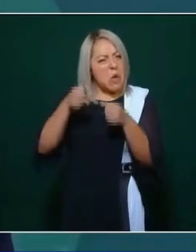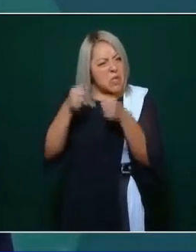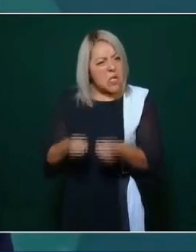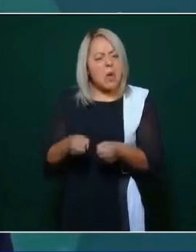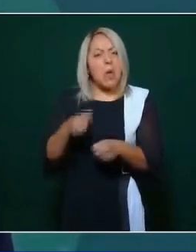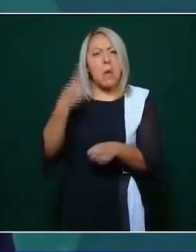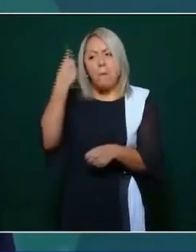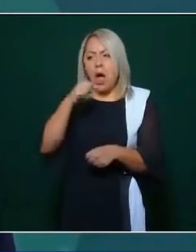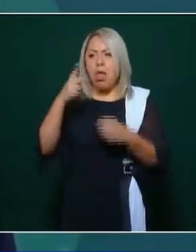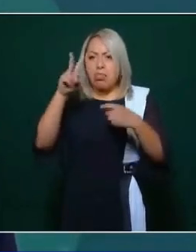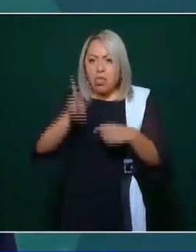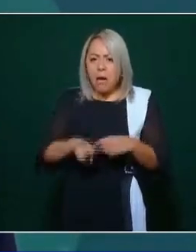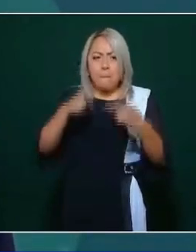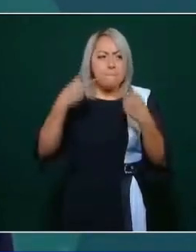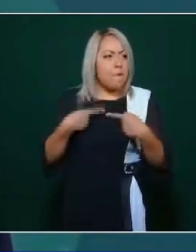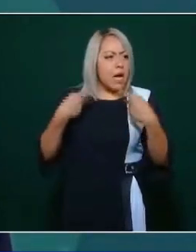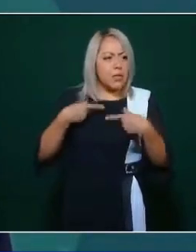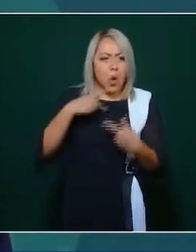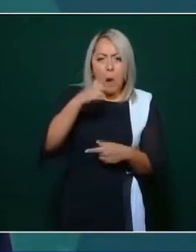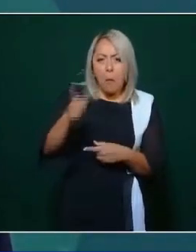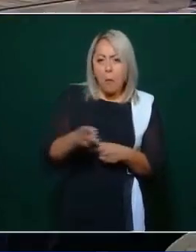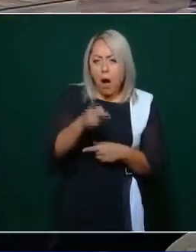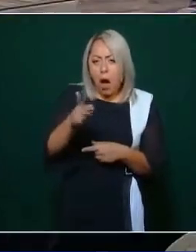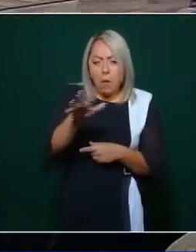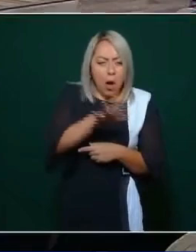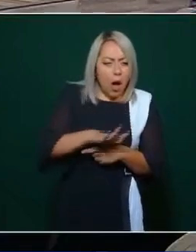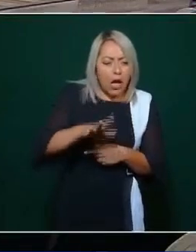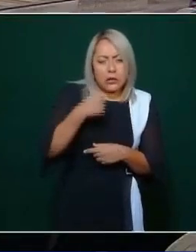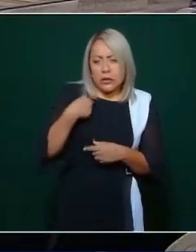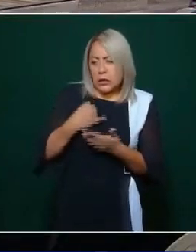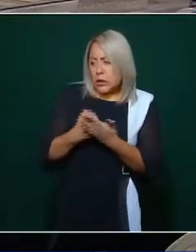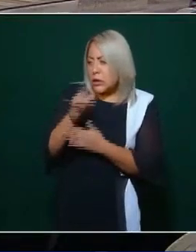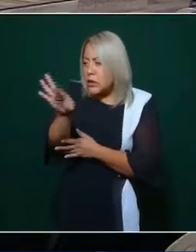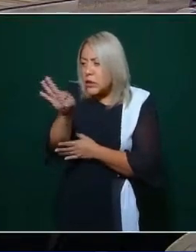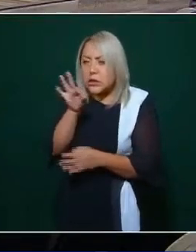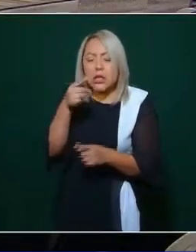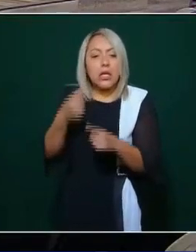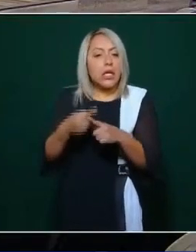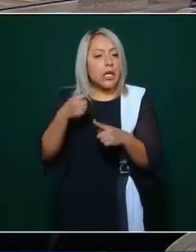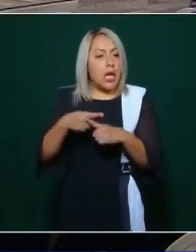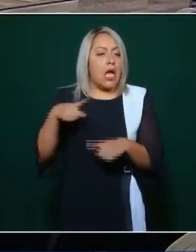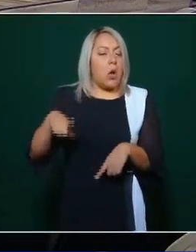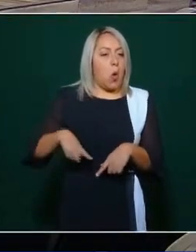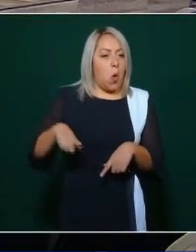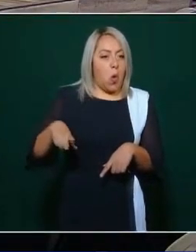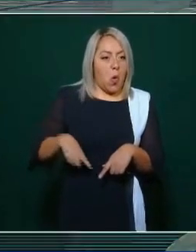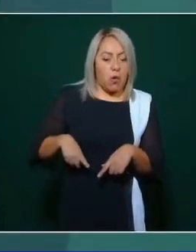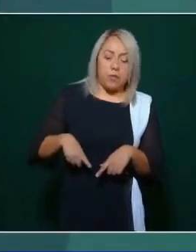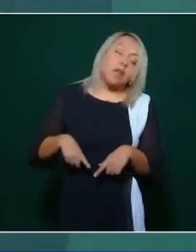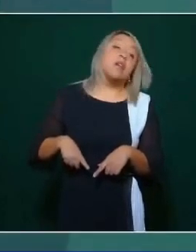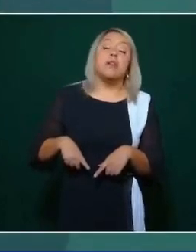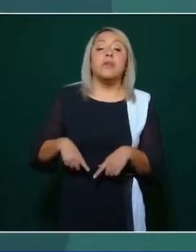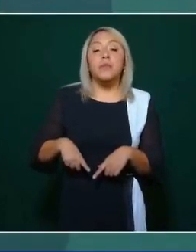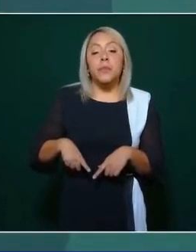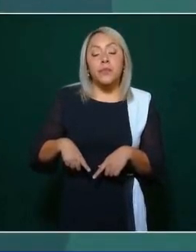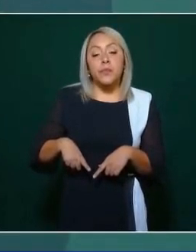libremente a sus autoridades. Y luego cuando llega a presidente